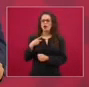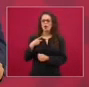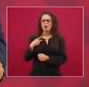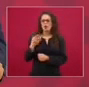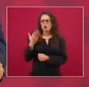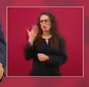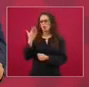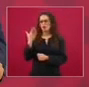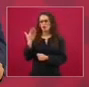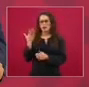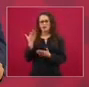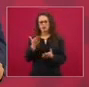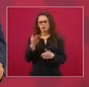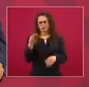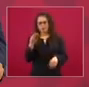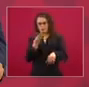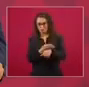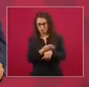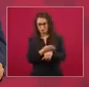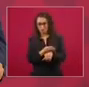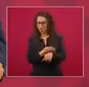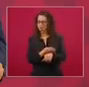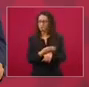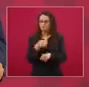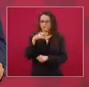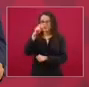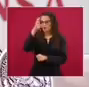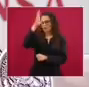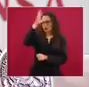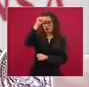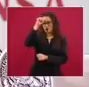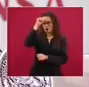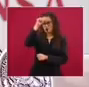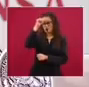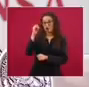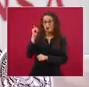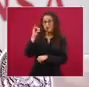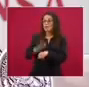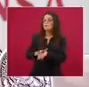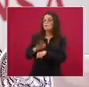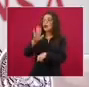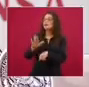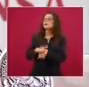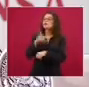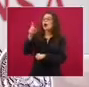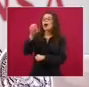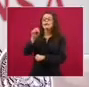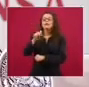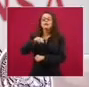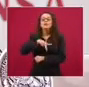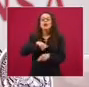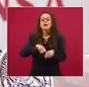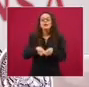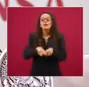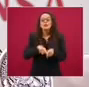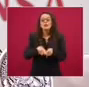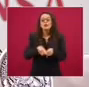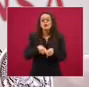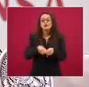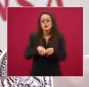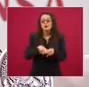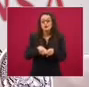castigo así para nadie, y más si es mi hermano. Porque eso